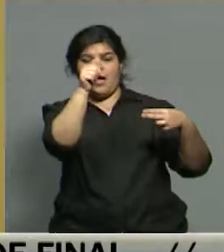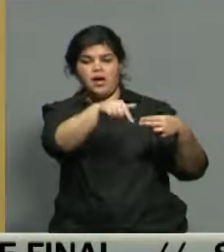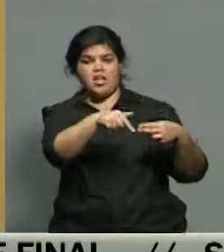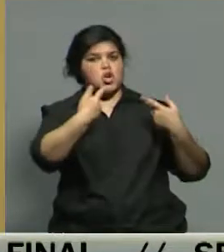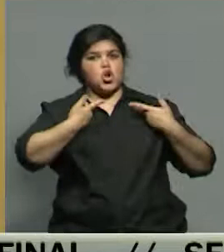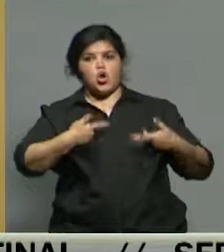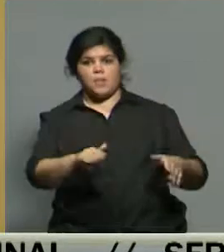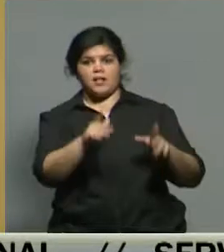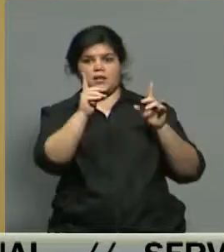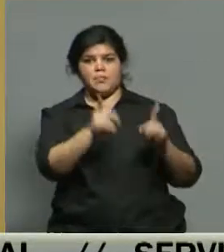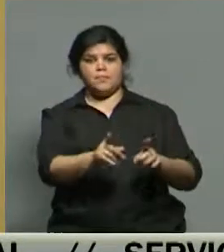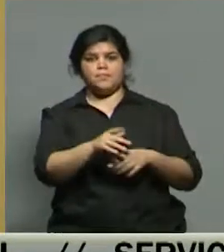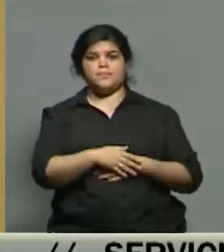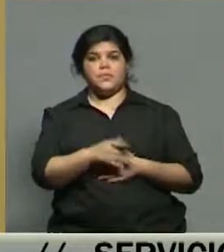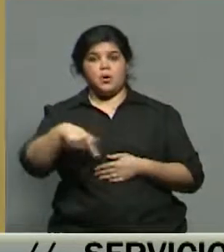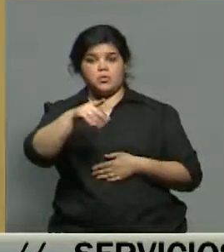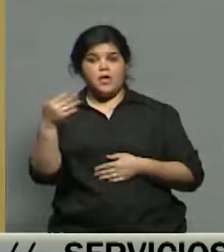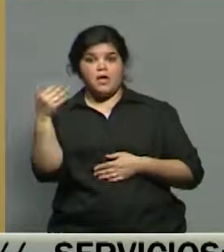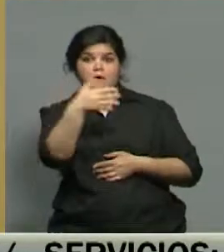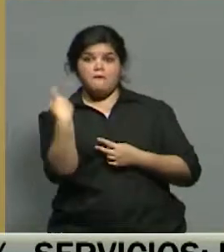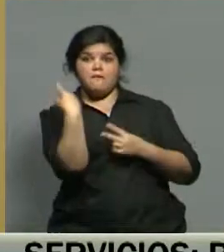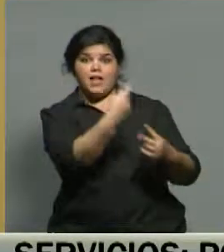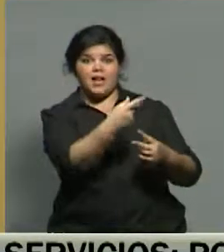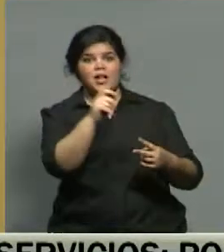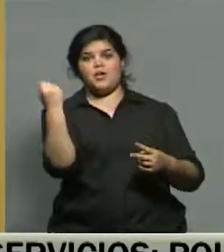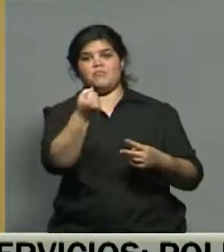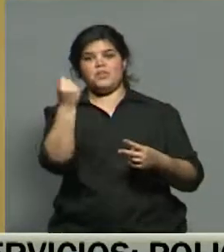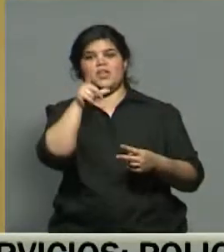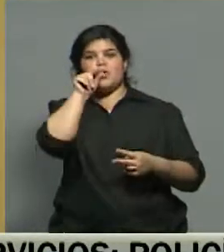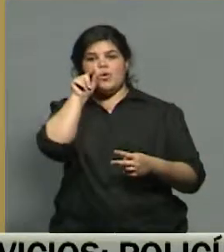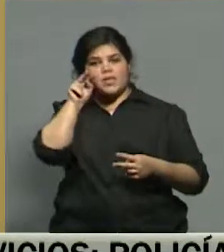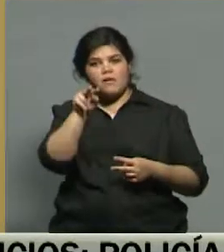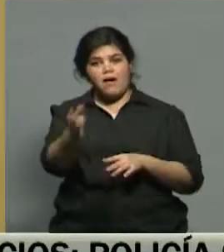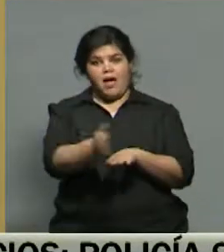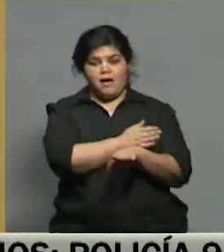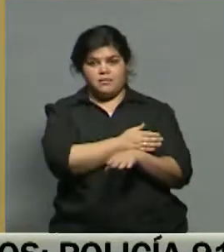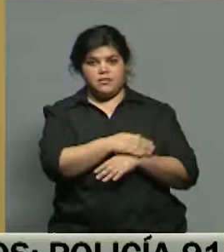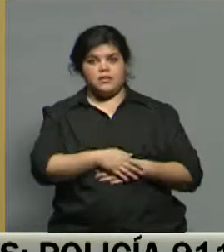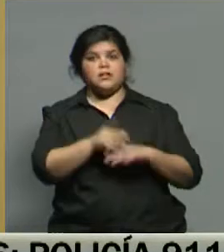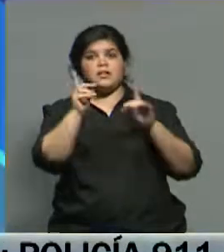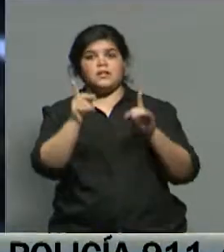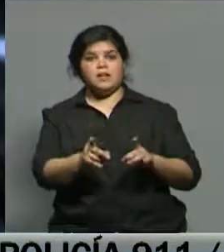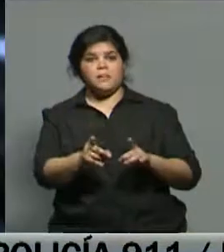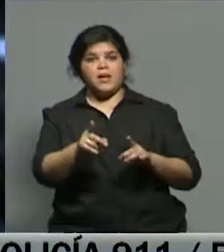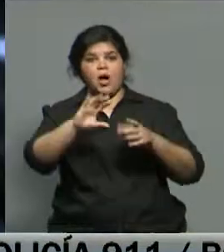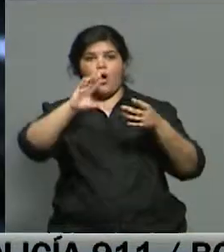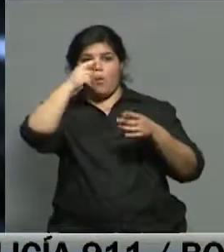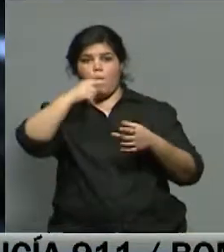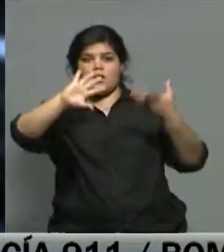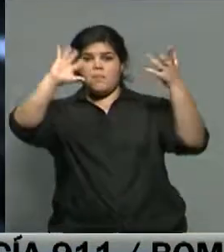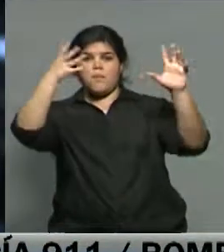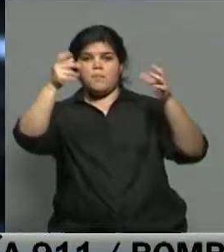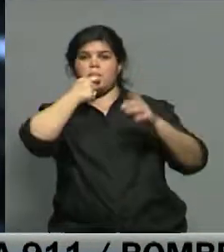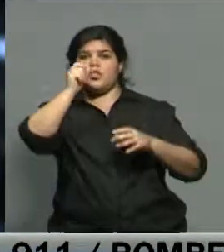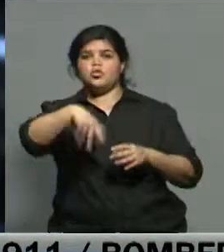con normalidad. Así que si vas a viajar está buenísimo que consultes siempre esta cuenta y por último, como siempre, el pronóstico del tiempo en nuestra